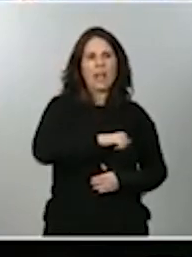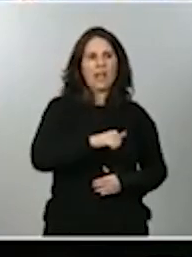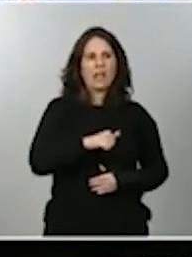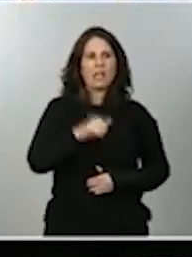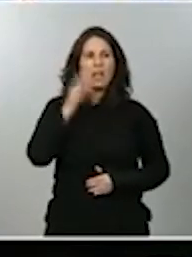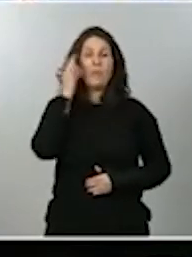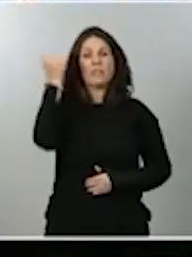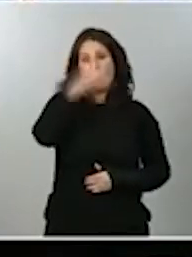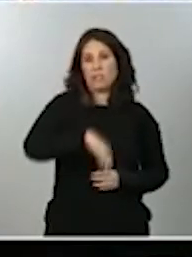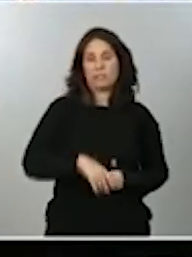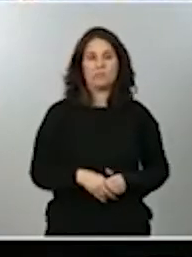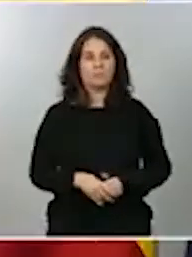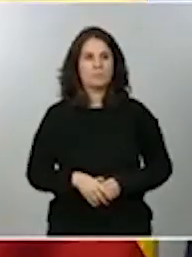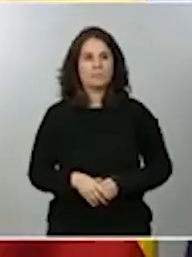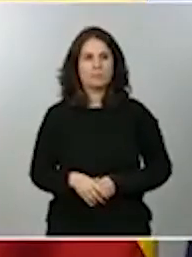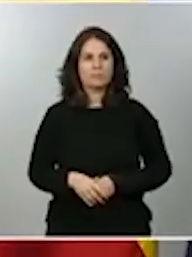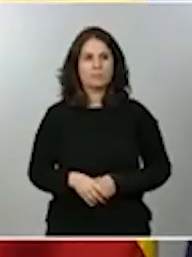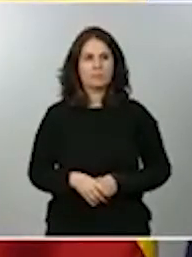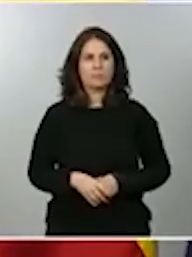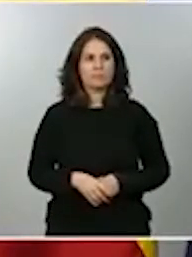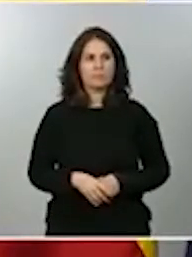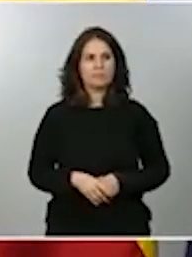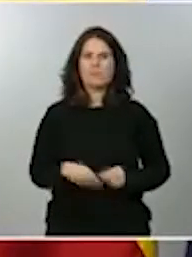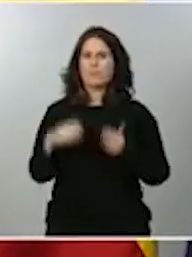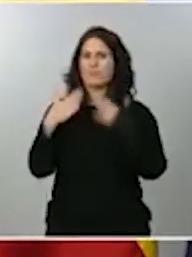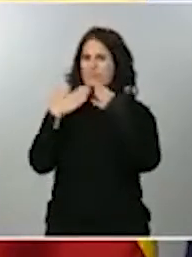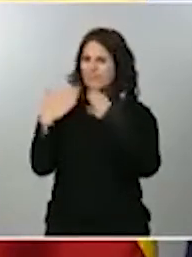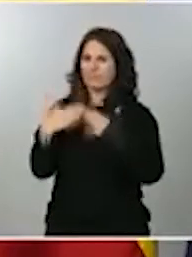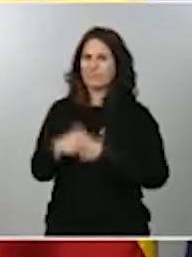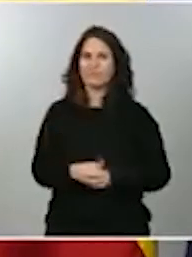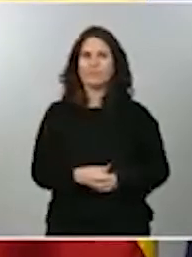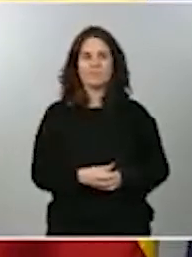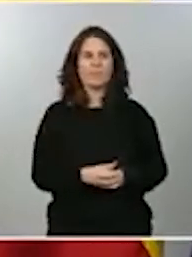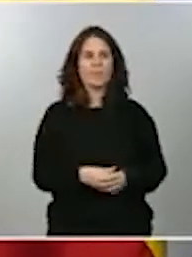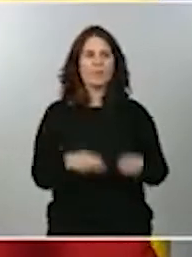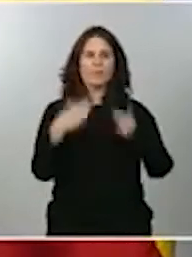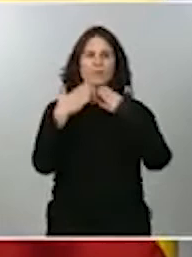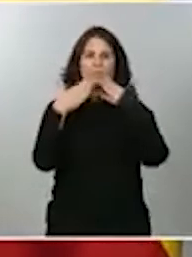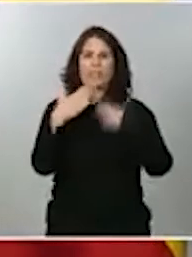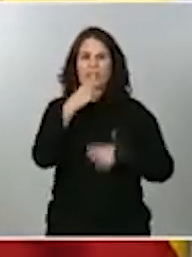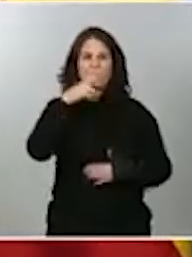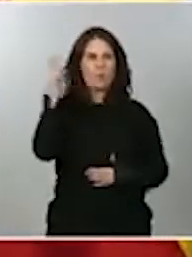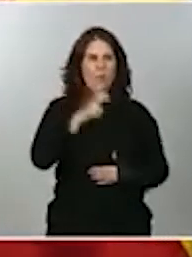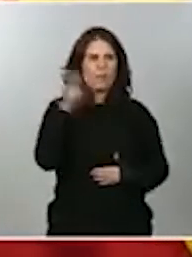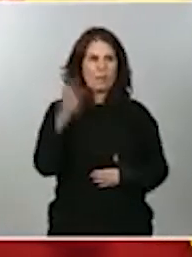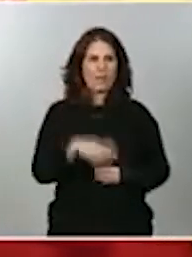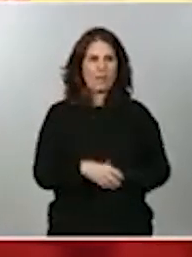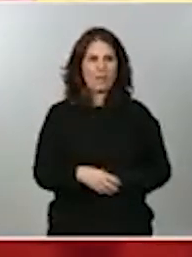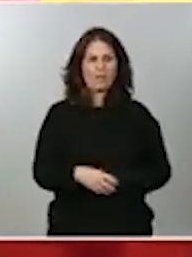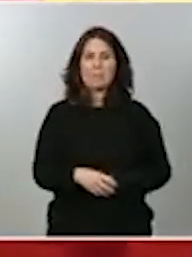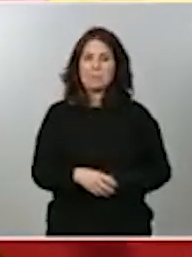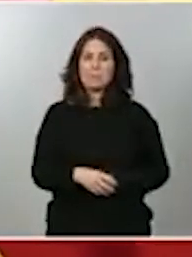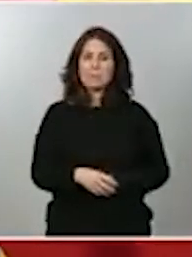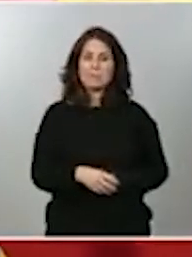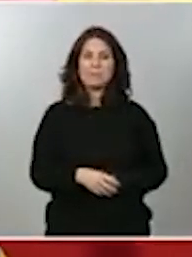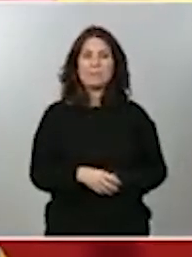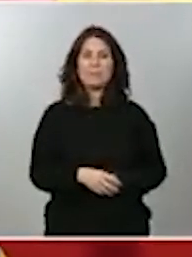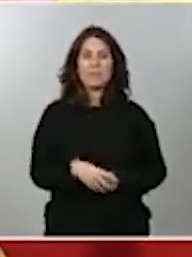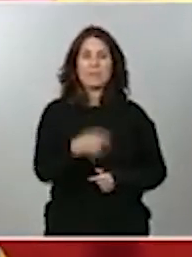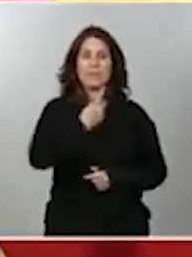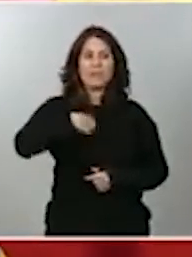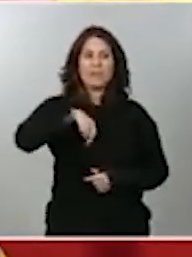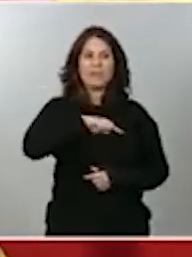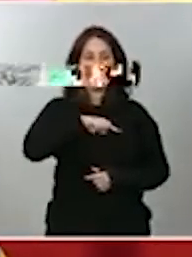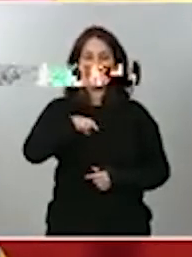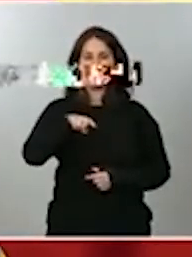Gracias, Iñas María Jesús, portavoz. Gracias a ustedes por su presencia. Efectivamente, estamos ante un hito histórico